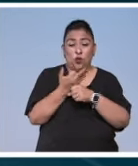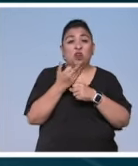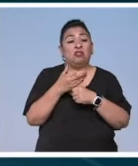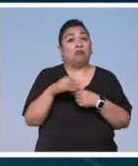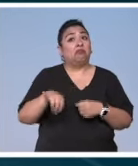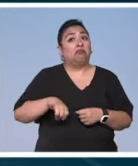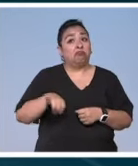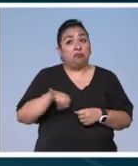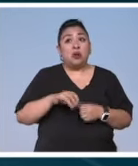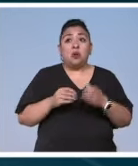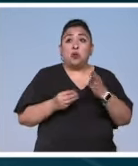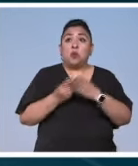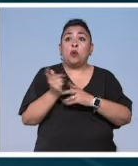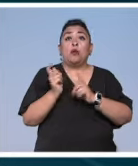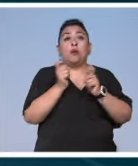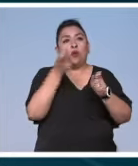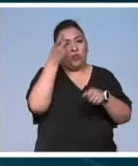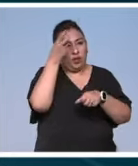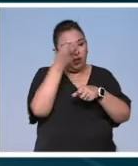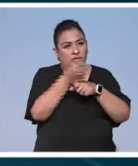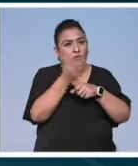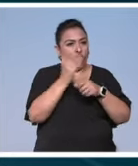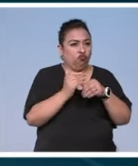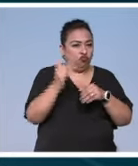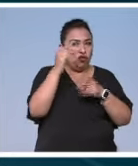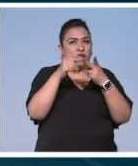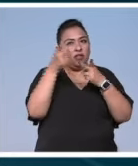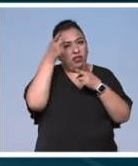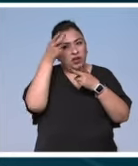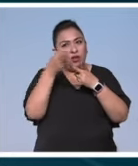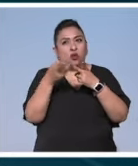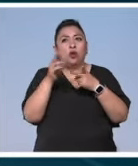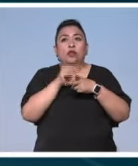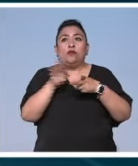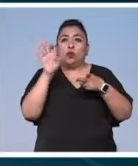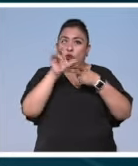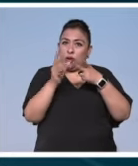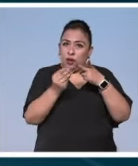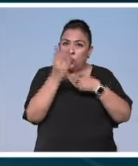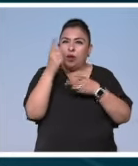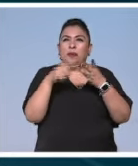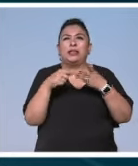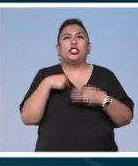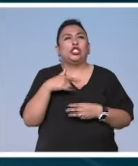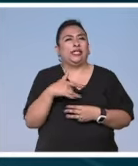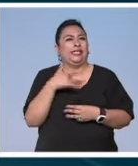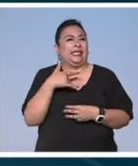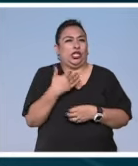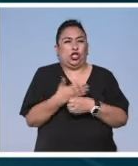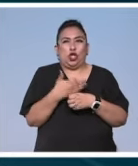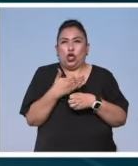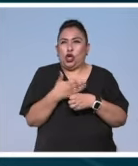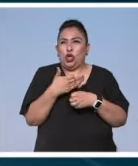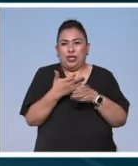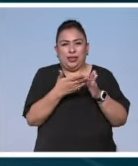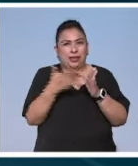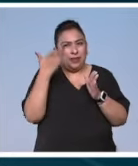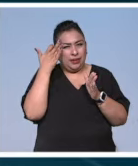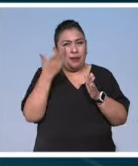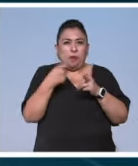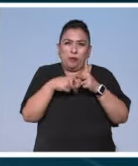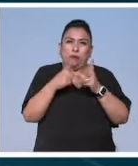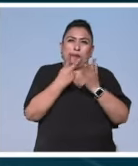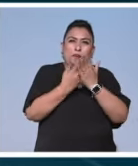interesante con un nuevo rector, con una nueva directora de difusión cultural. Siento que es un momento para emprender